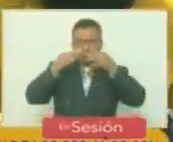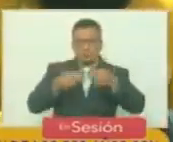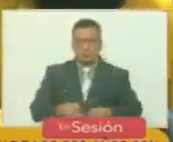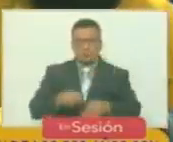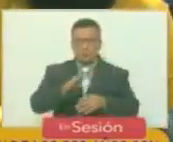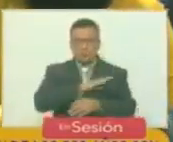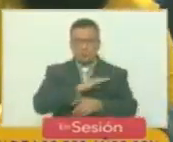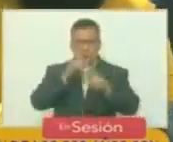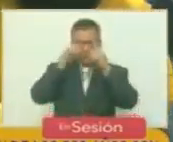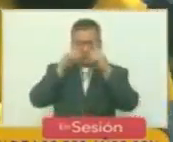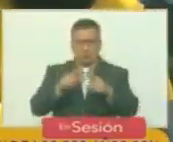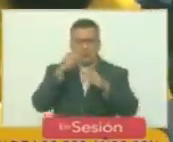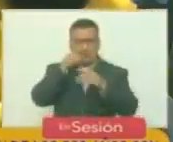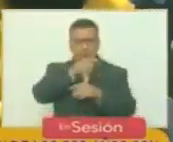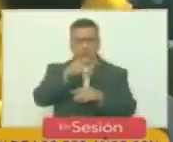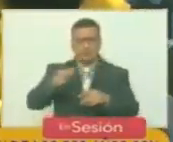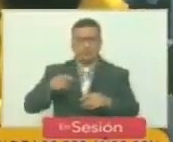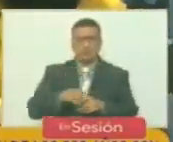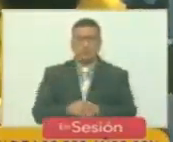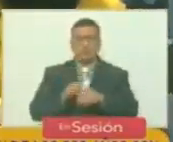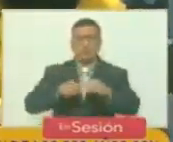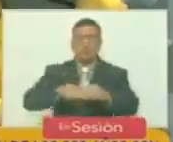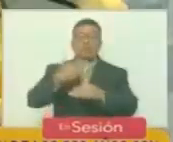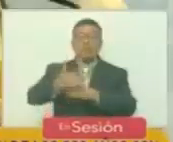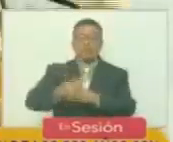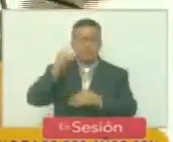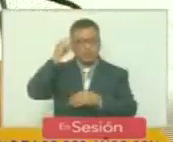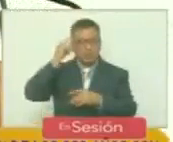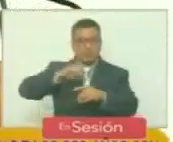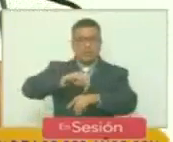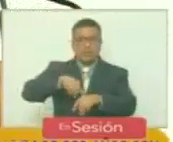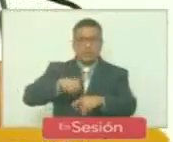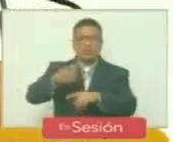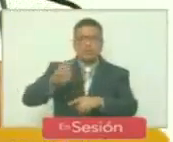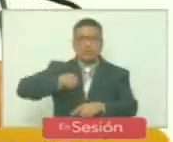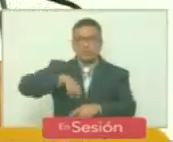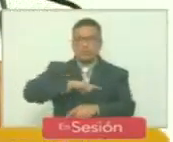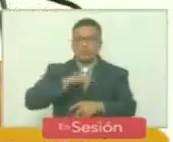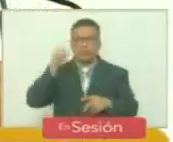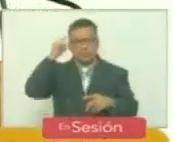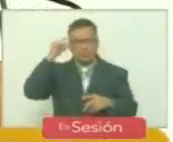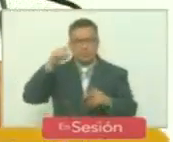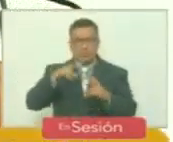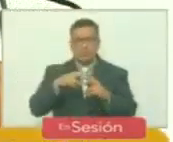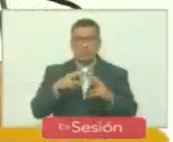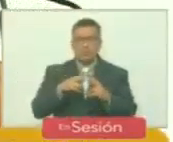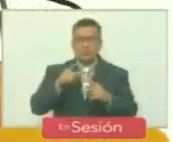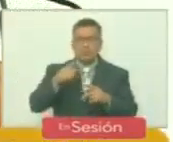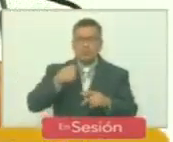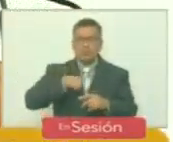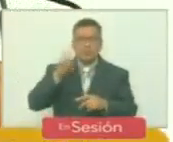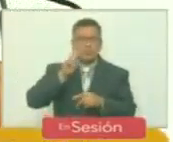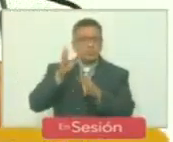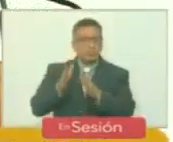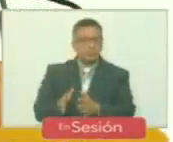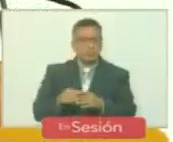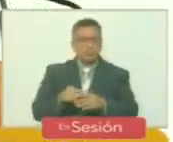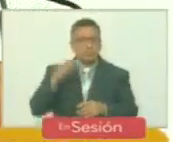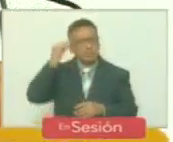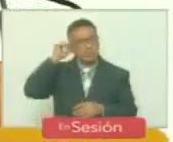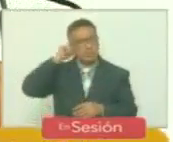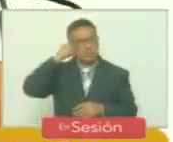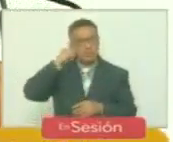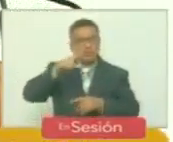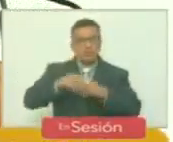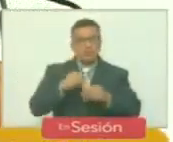autodeterminación de los pueblos. Más allá de esas fechas, más allá de lo que nosotros conocemos como venezolanos, creo que debo hacer